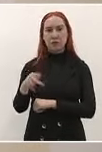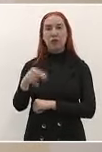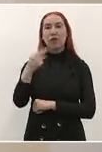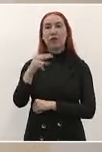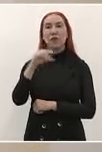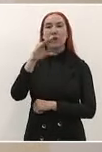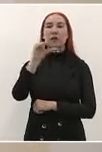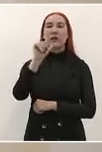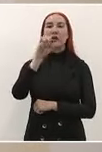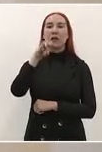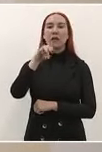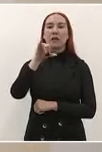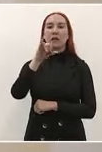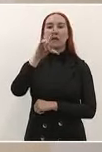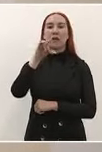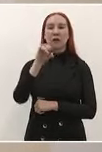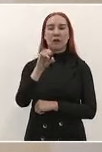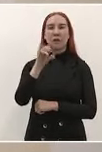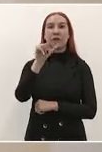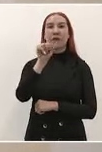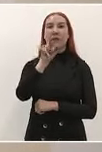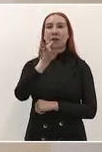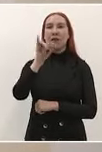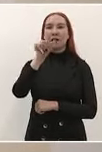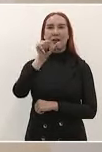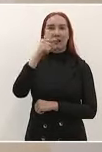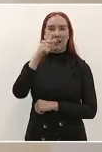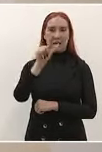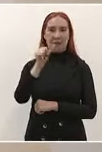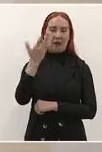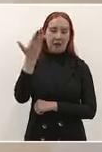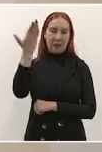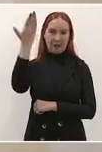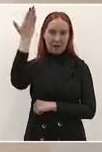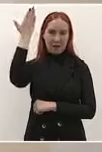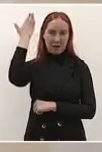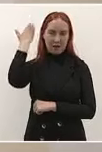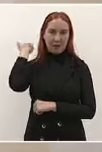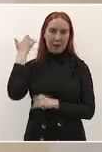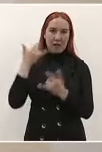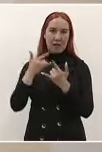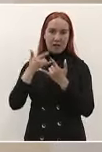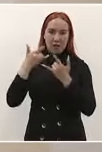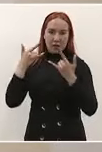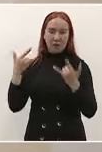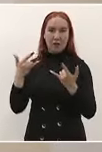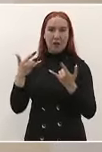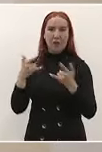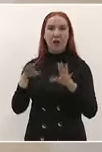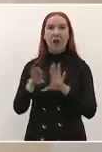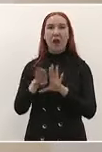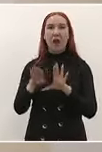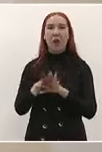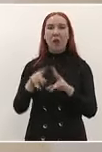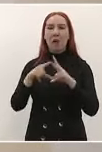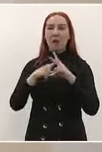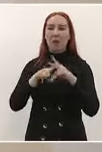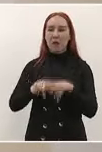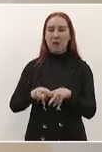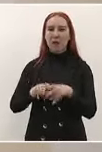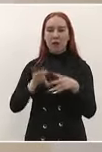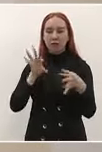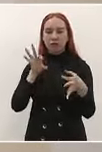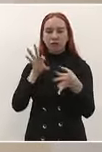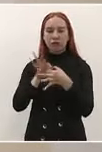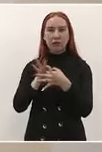que en el porfiriato comienza con los flores magón a